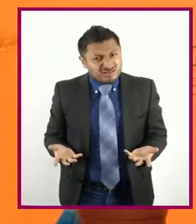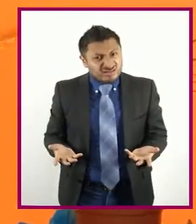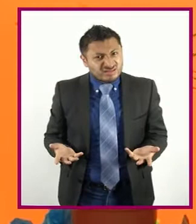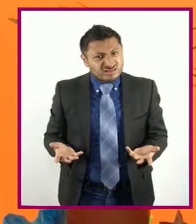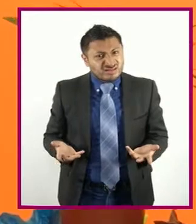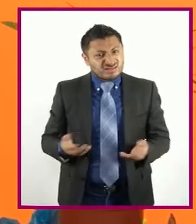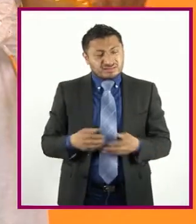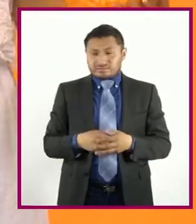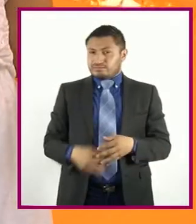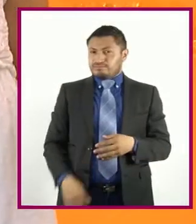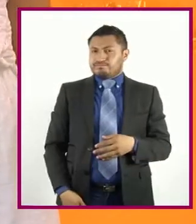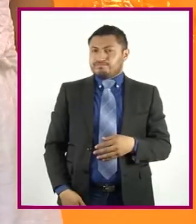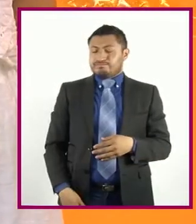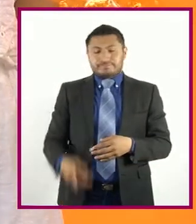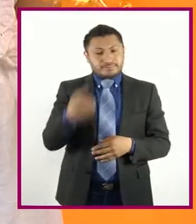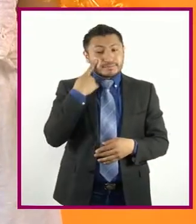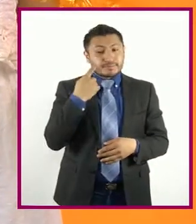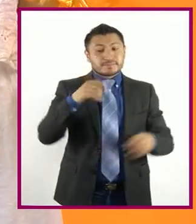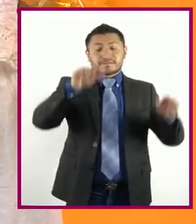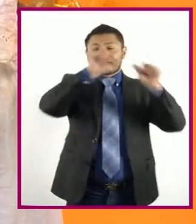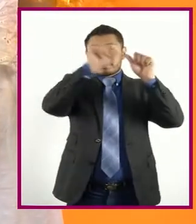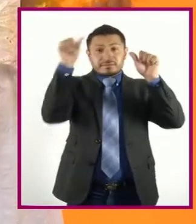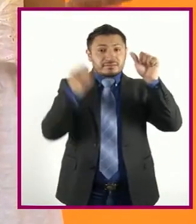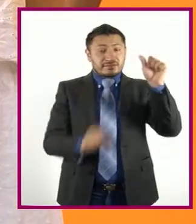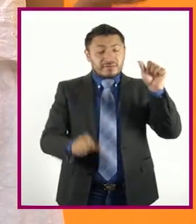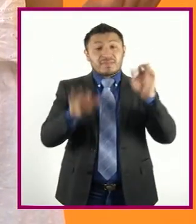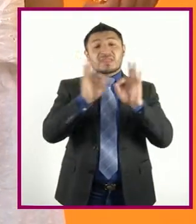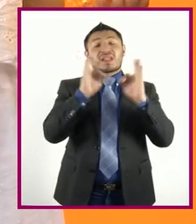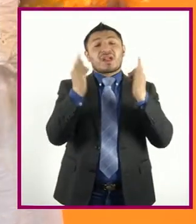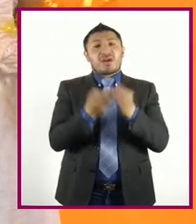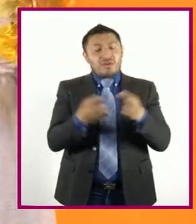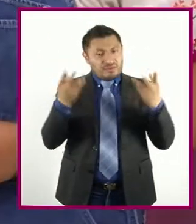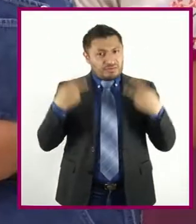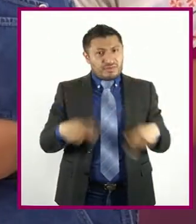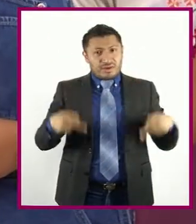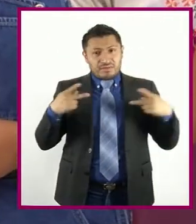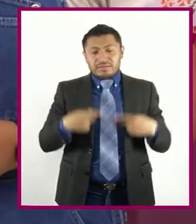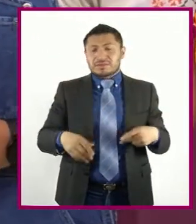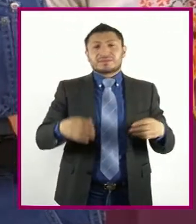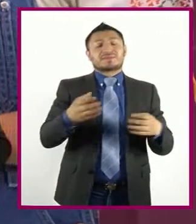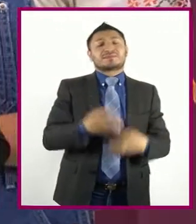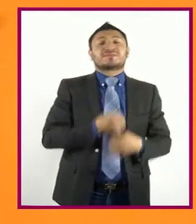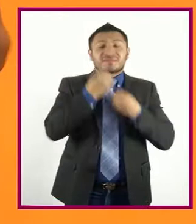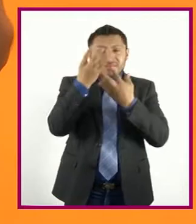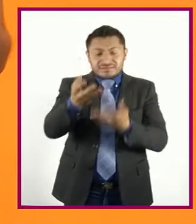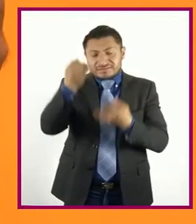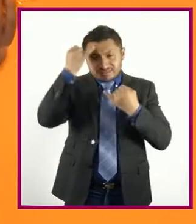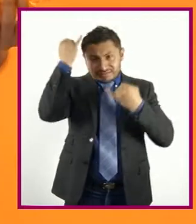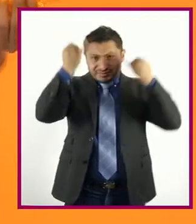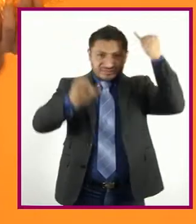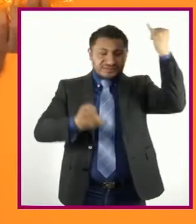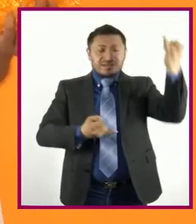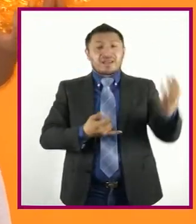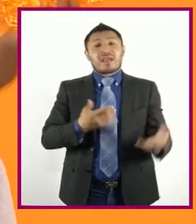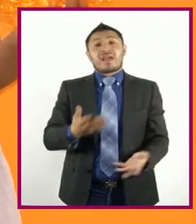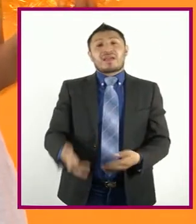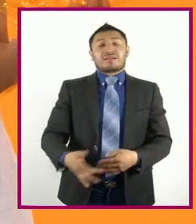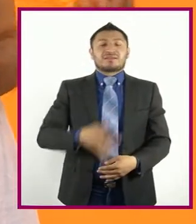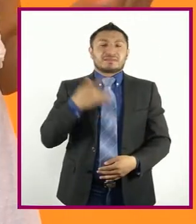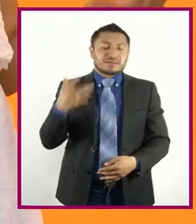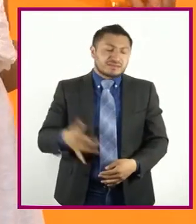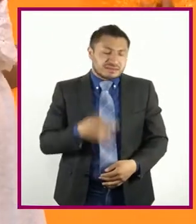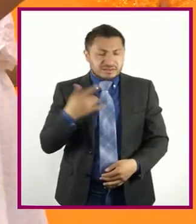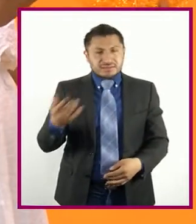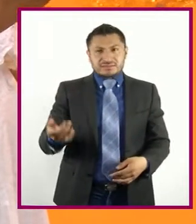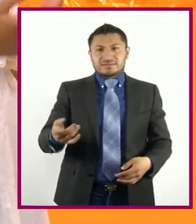Mira El arte Es la manera Que encuentran Las personas Para expresar Sus ideas Sus sentipensares